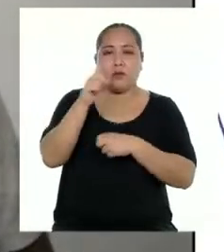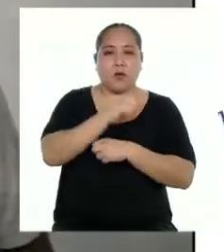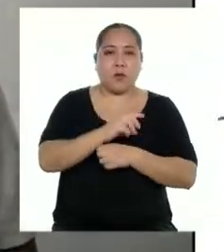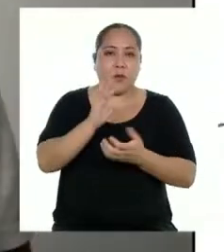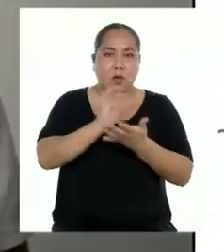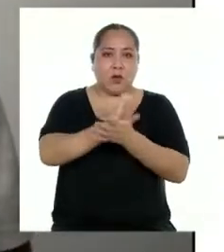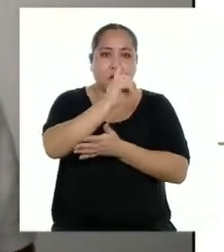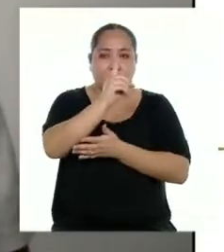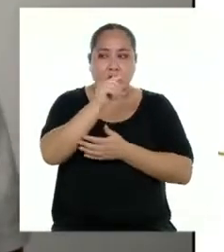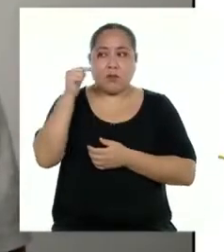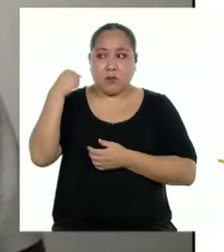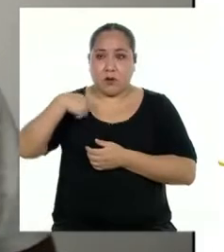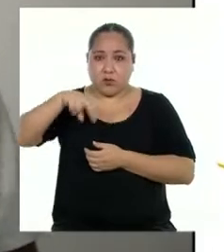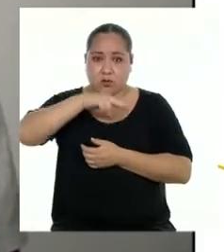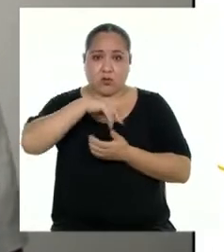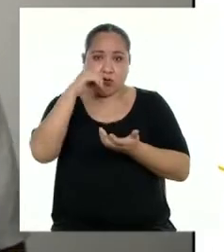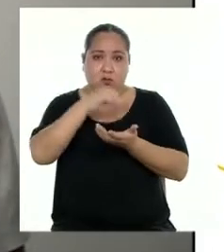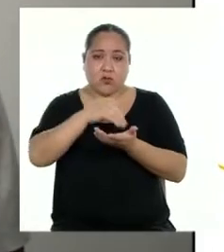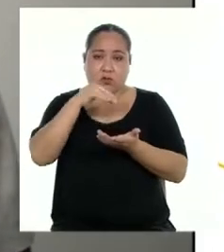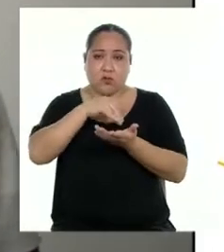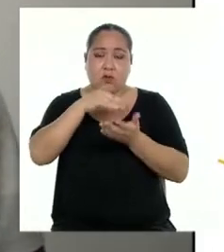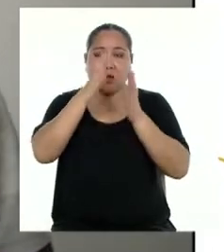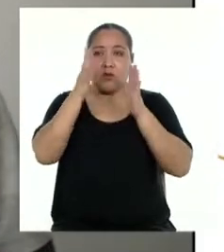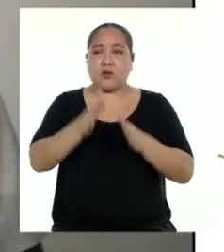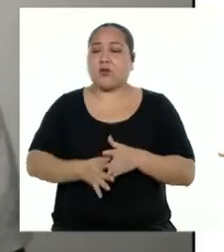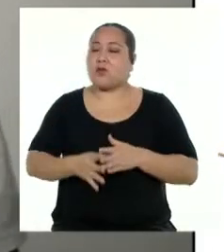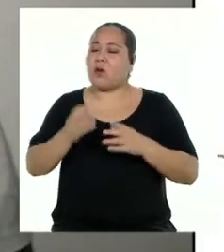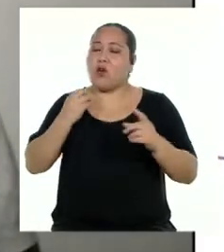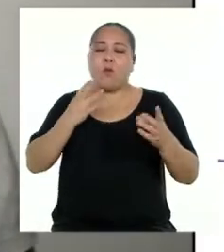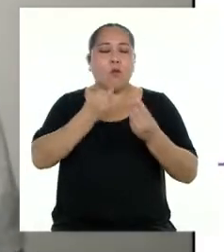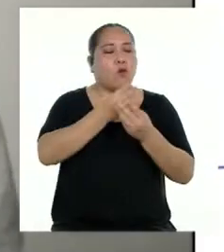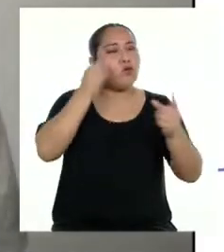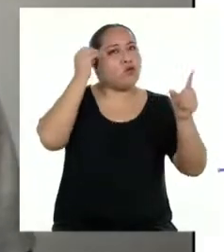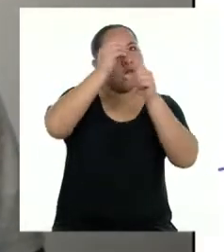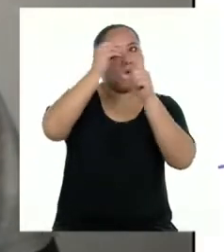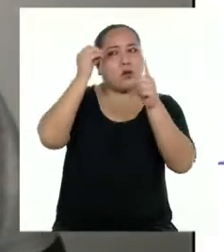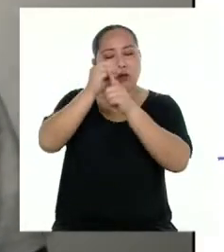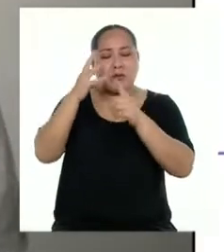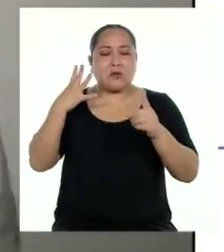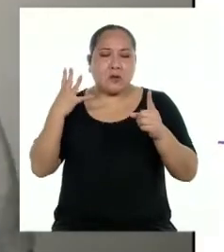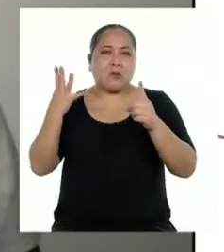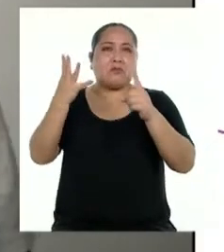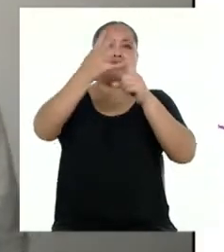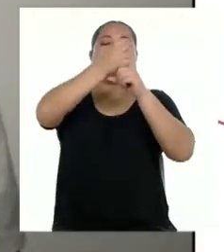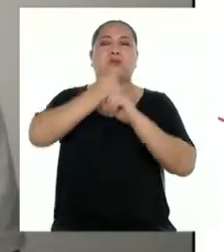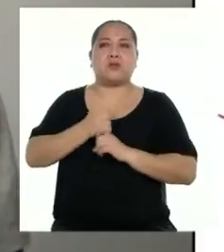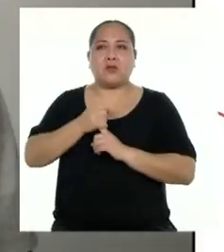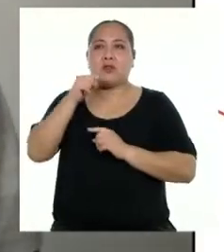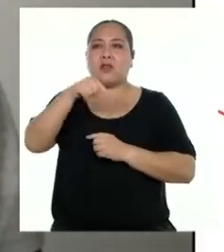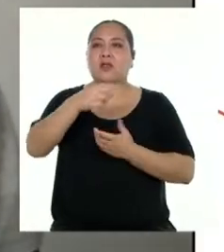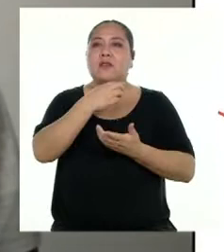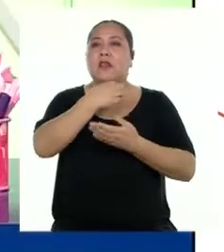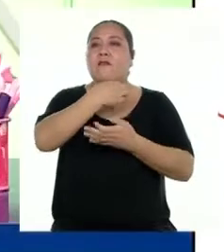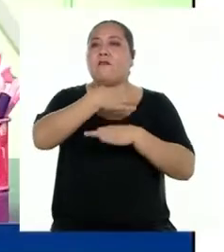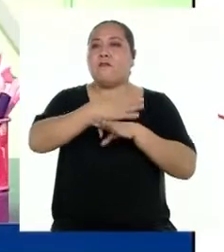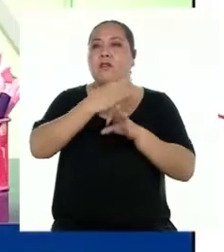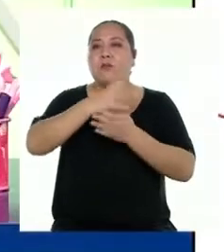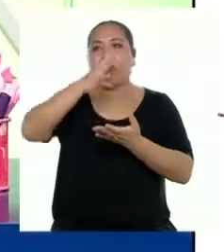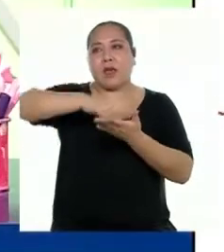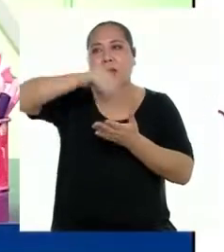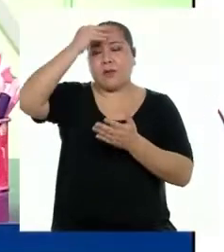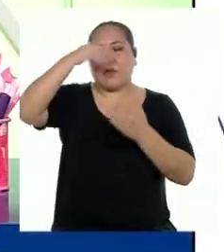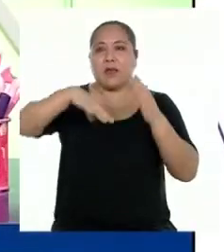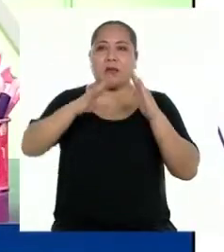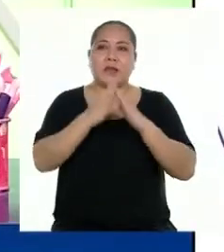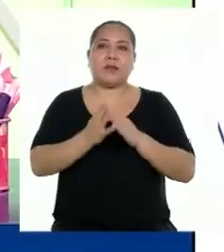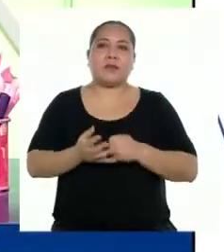educación y para nosotros los estudiantes, ha sido un año lleno de retos, los cuales hemos podido superar a través de la estrategia Aprendo en Casa. ¿Qué